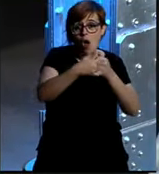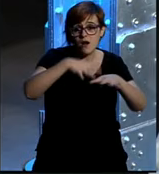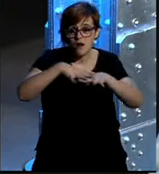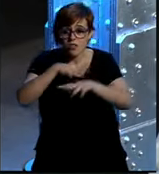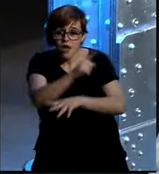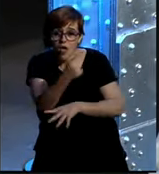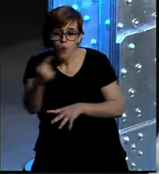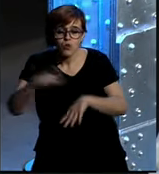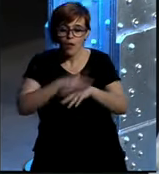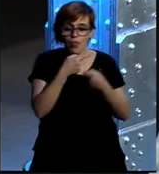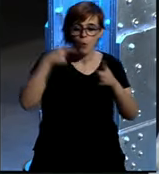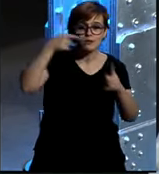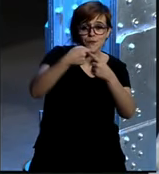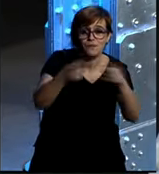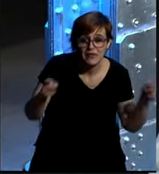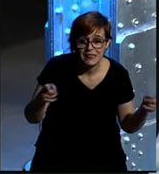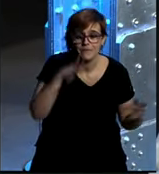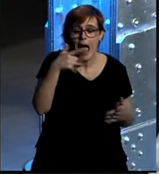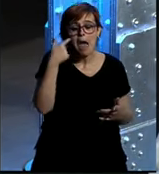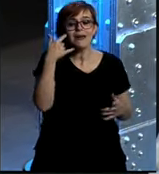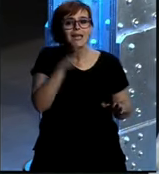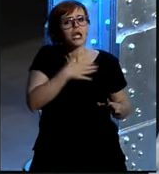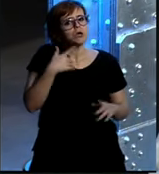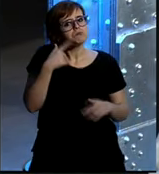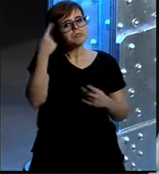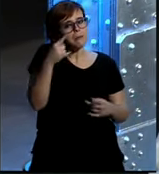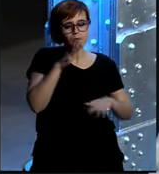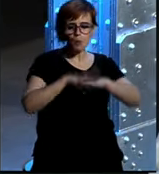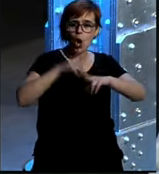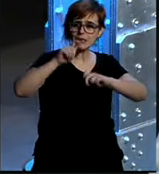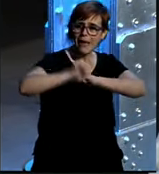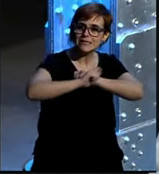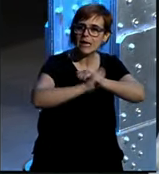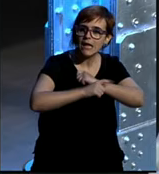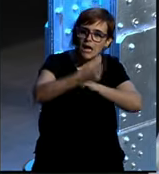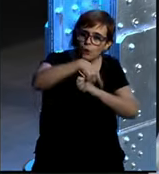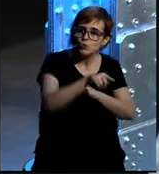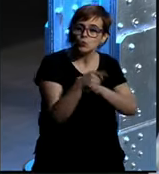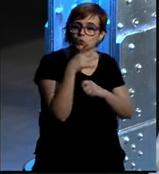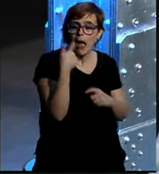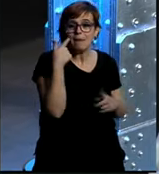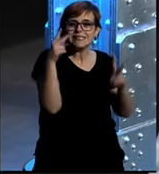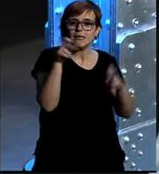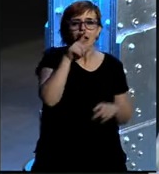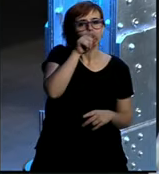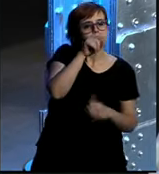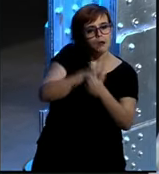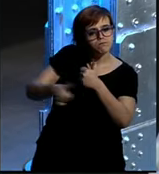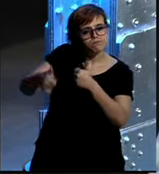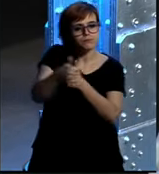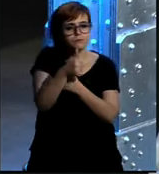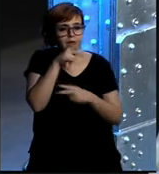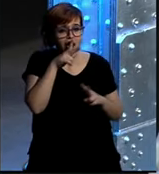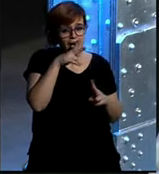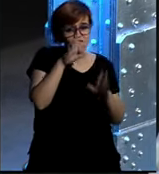su estrategia que quiero saber si puede saberse qué estrategia emplean ustedes para utilizar Twitter y no Facebook si se